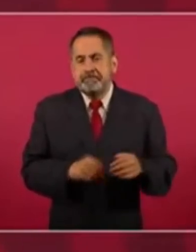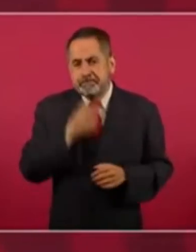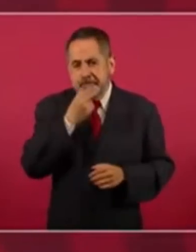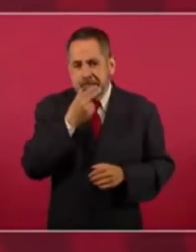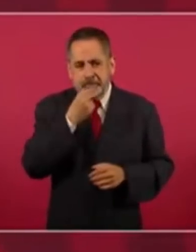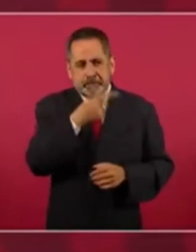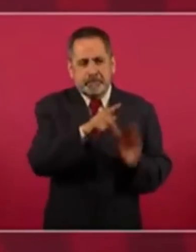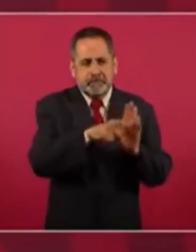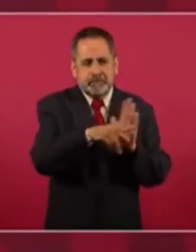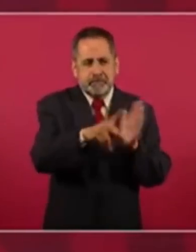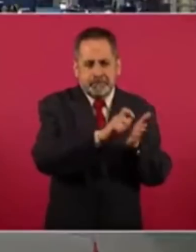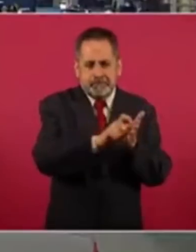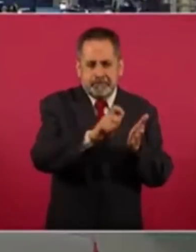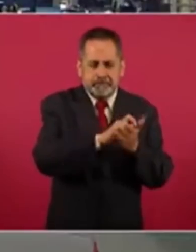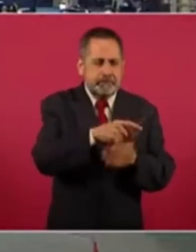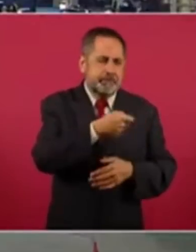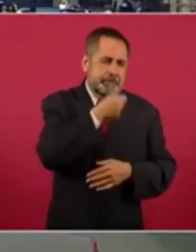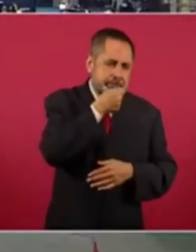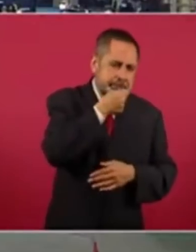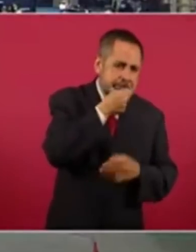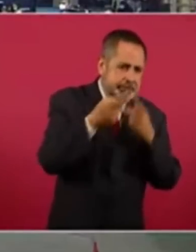periodista, comentarista,